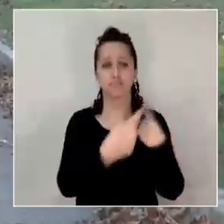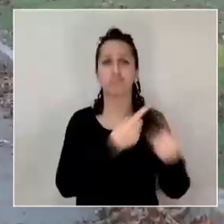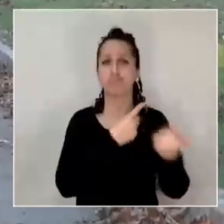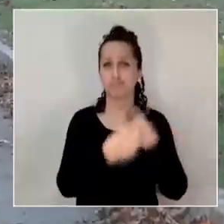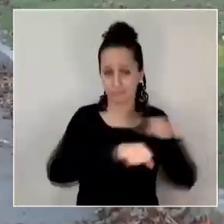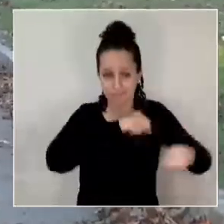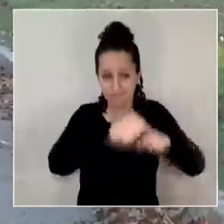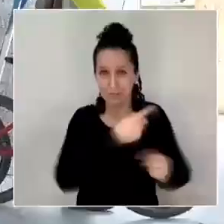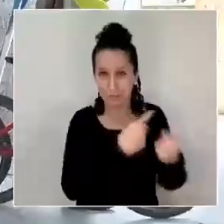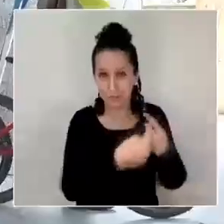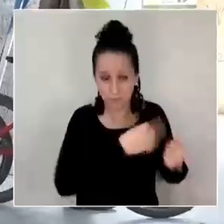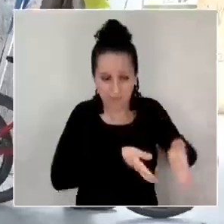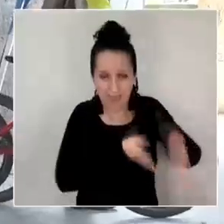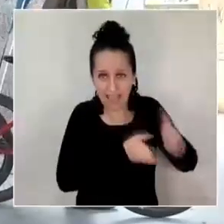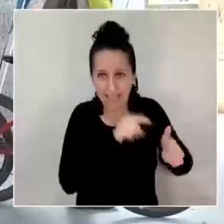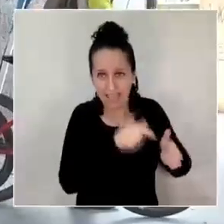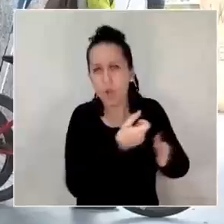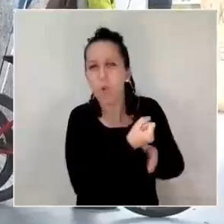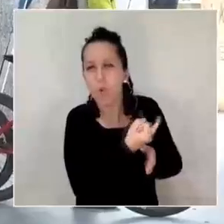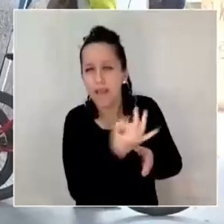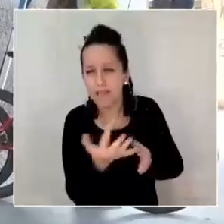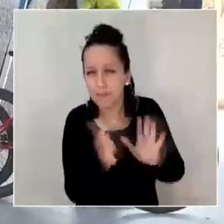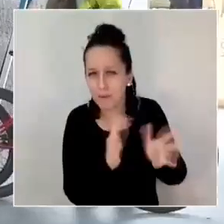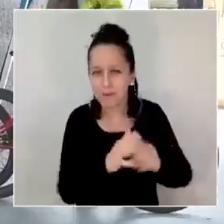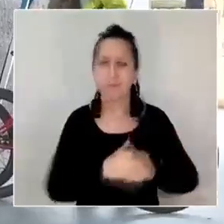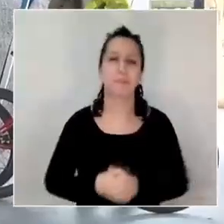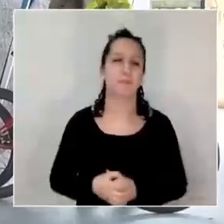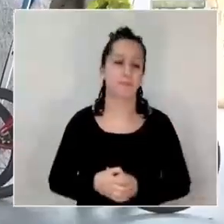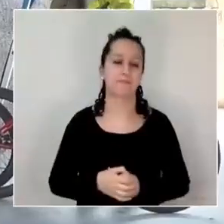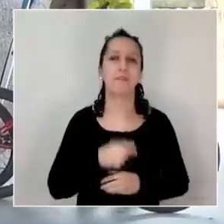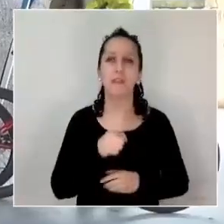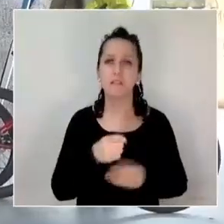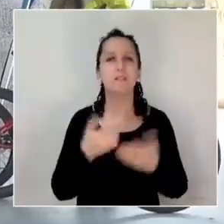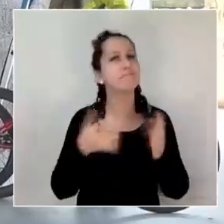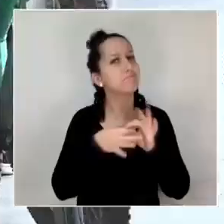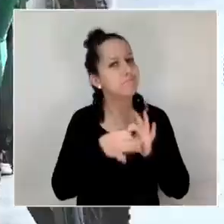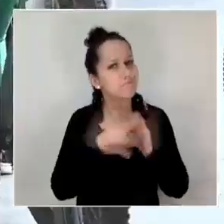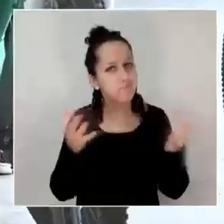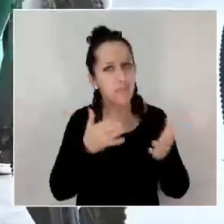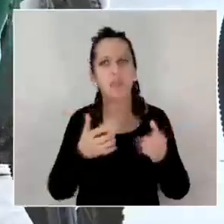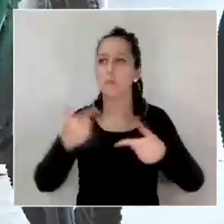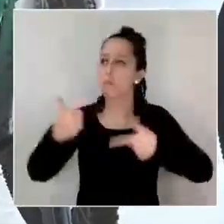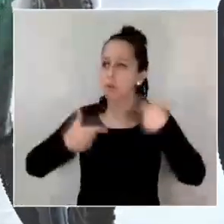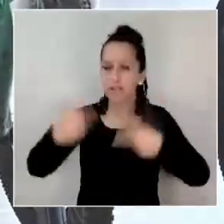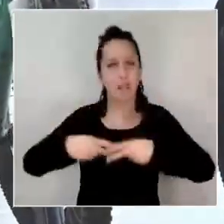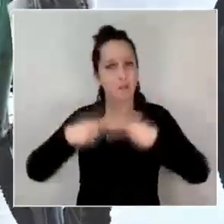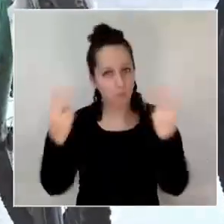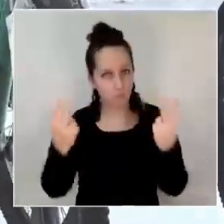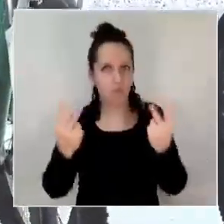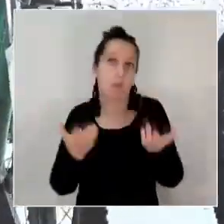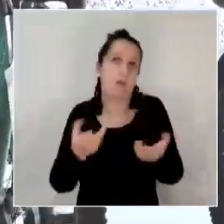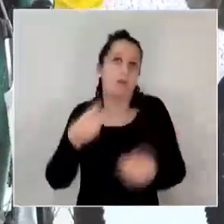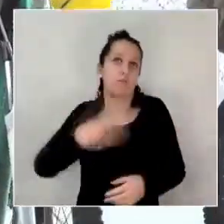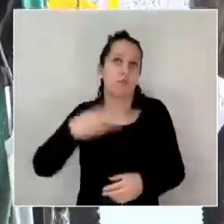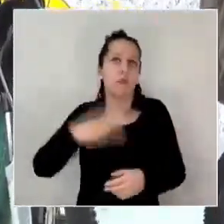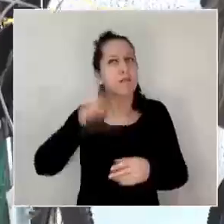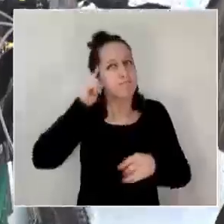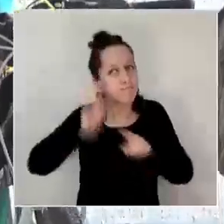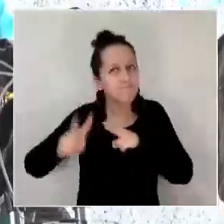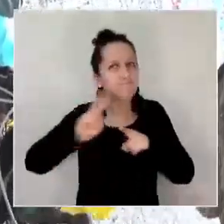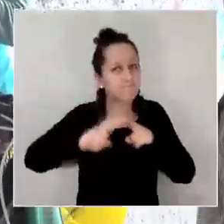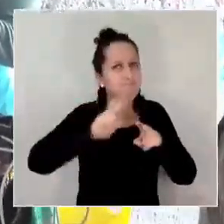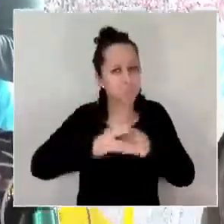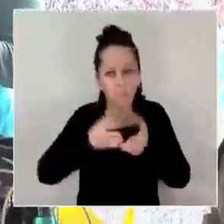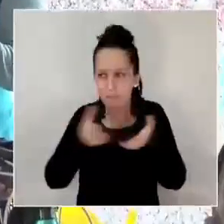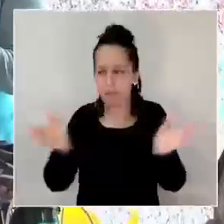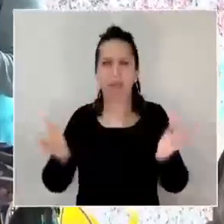diariamente. Todo esto ha sido posible gracias a las políticas públicas implementadas por el municipio para favorecer este modo